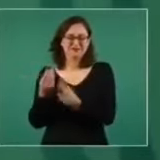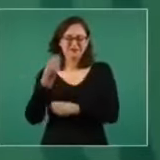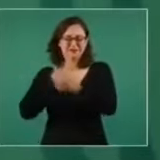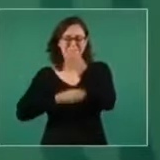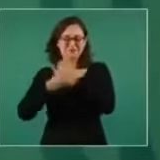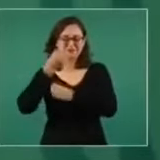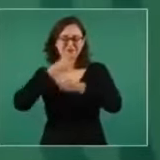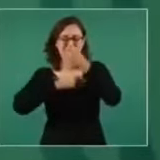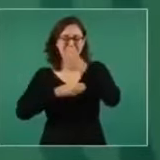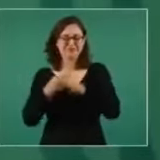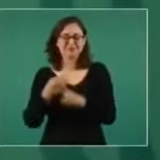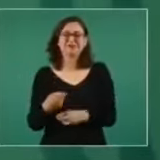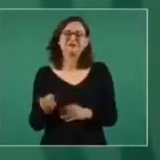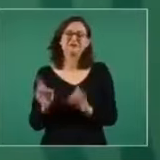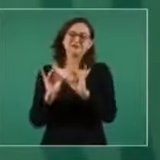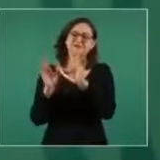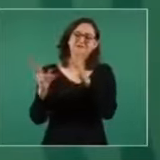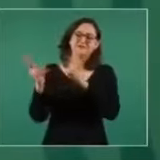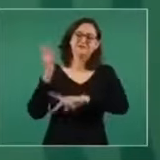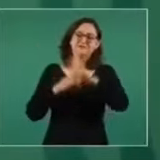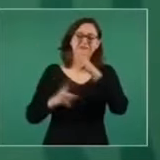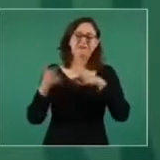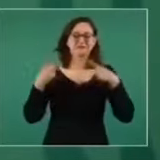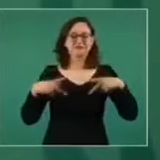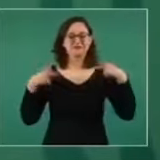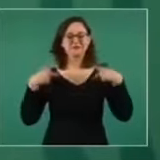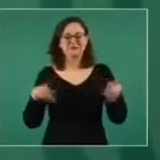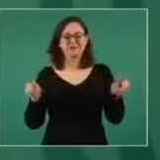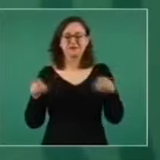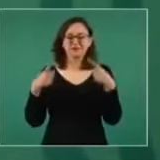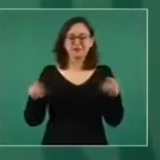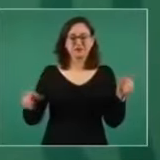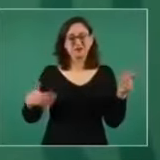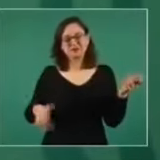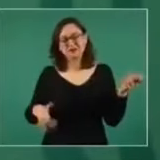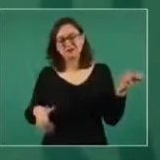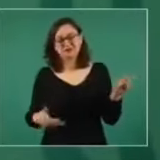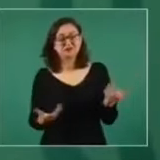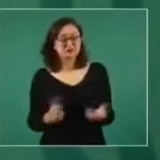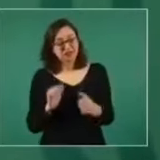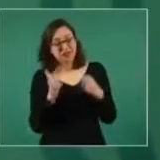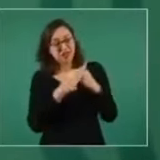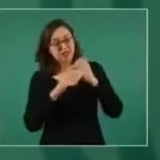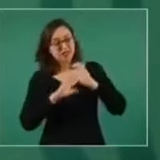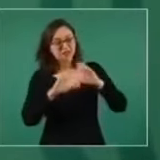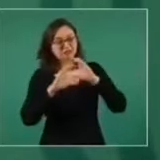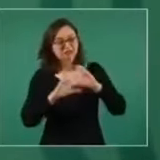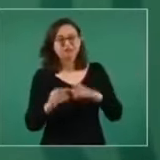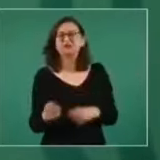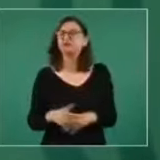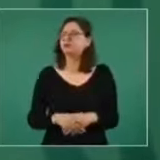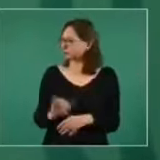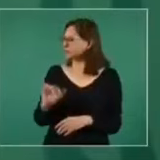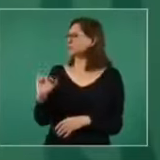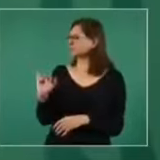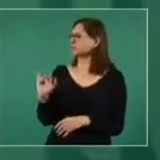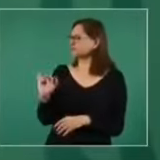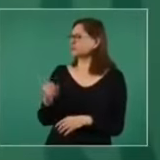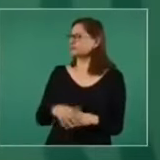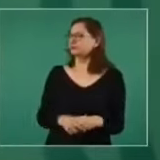unos músicos, les cantamos algo y dice Monsi, ¿sí?